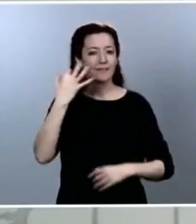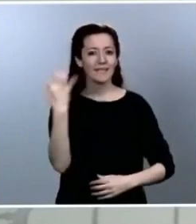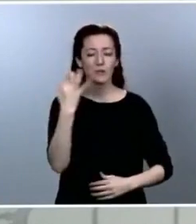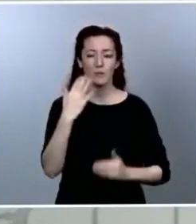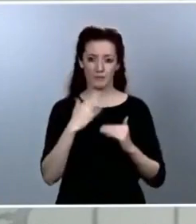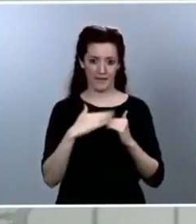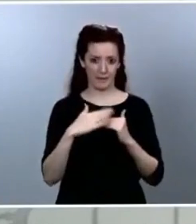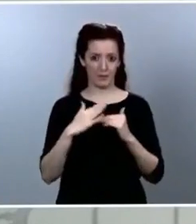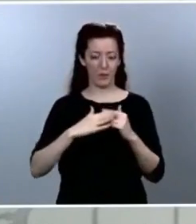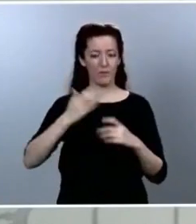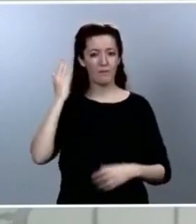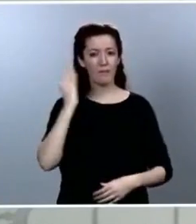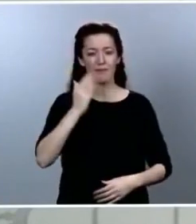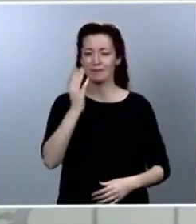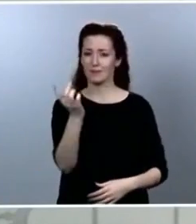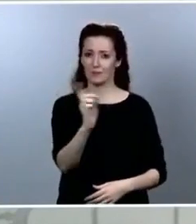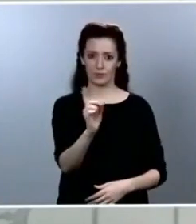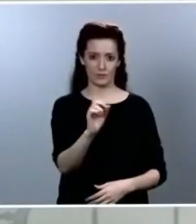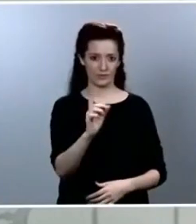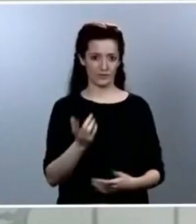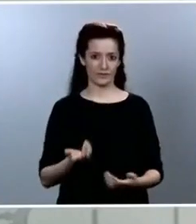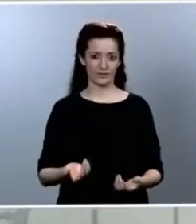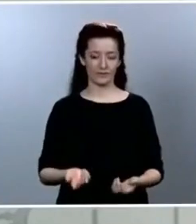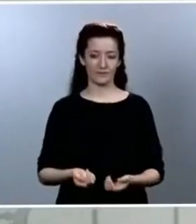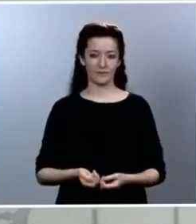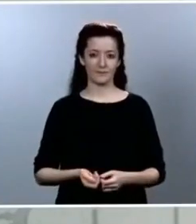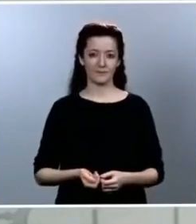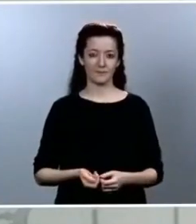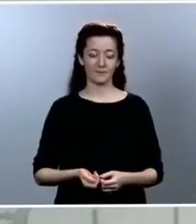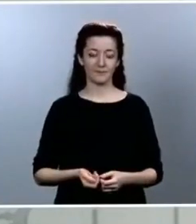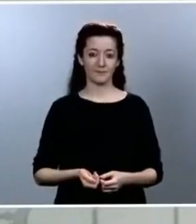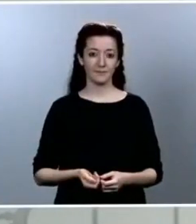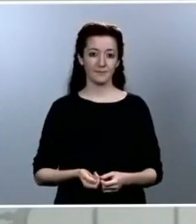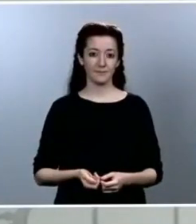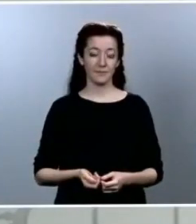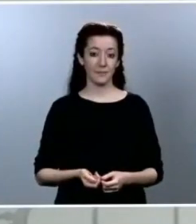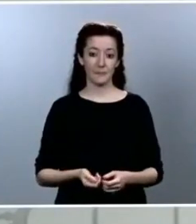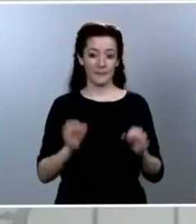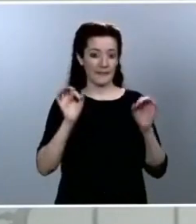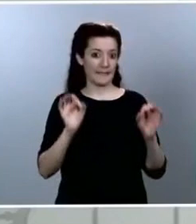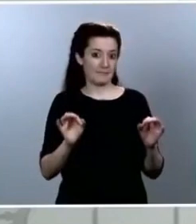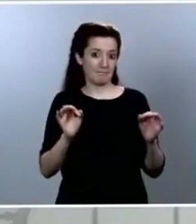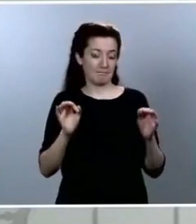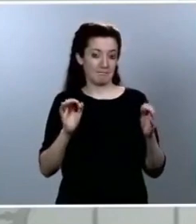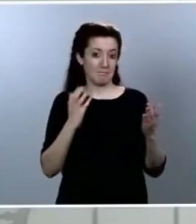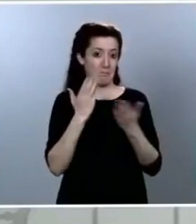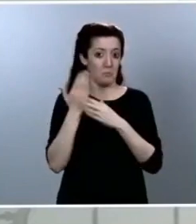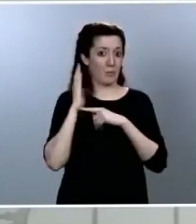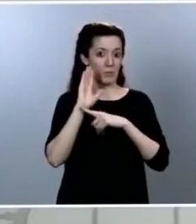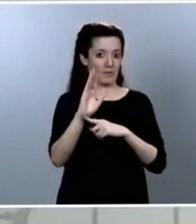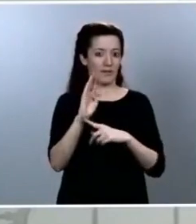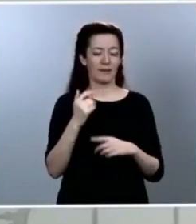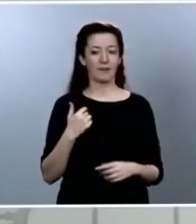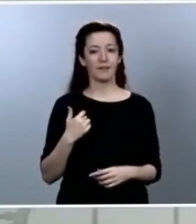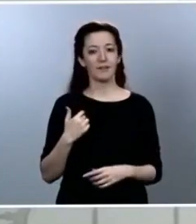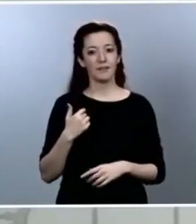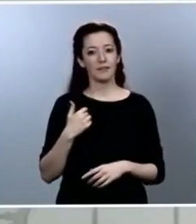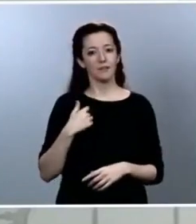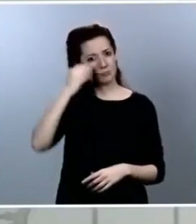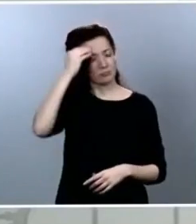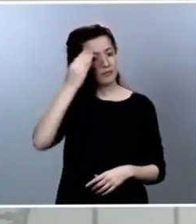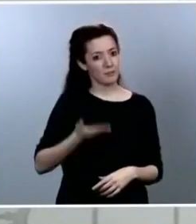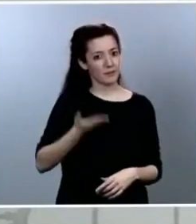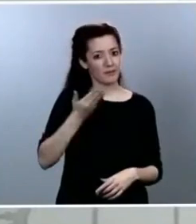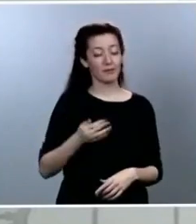afectadas por el virus. Y eso es el planteamiento. A mí me parece muy importante, y además hoy el doctor Simón lo ha dicho en su rueda de